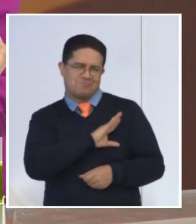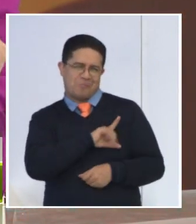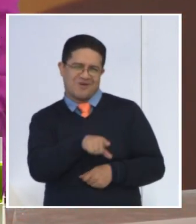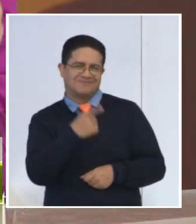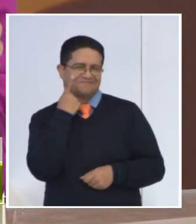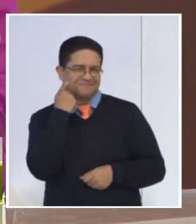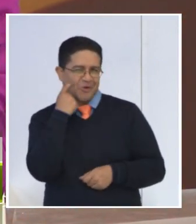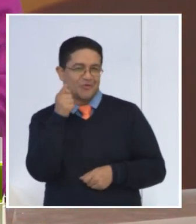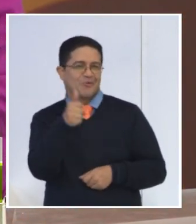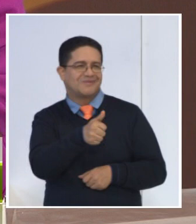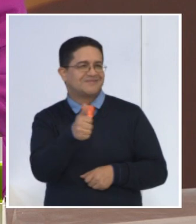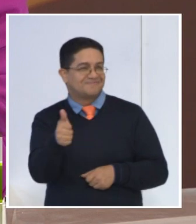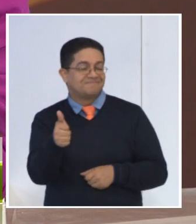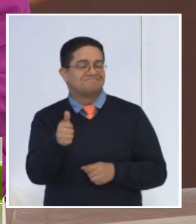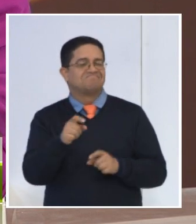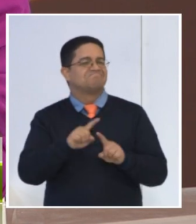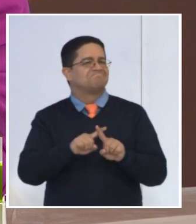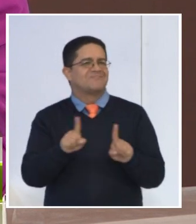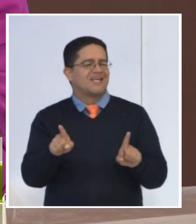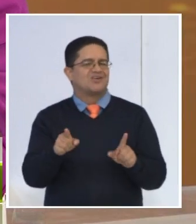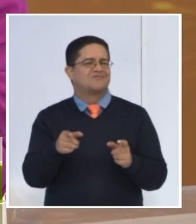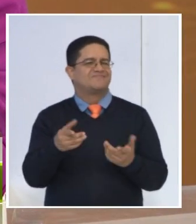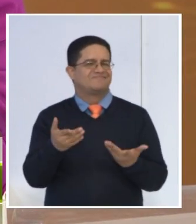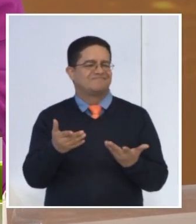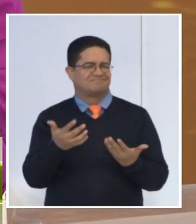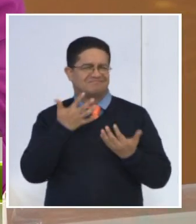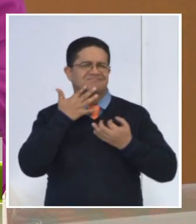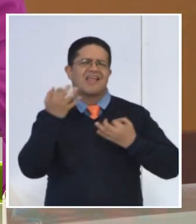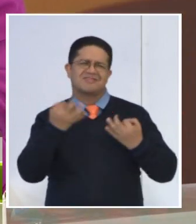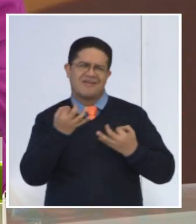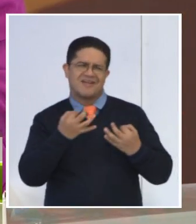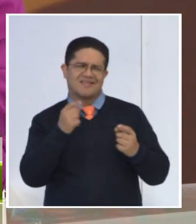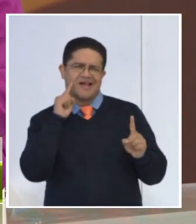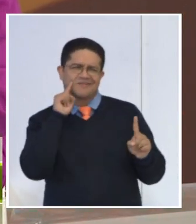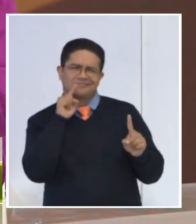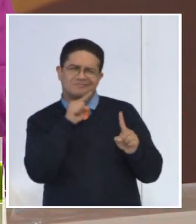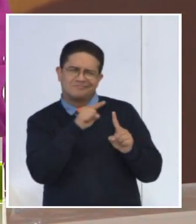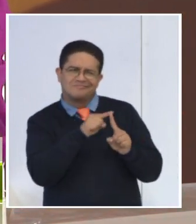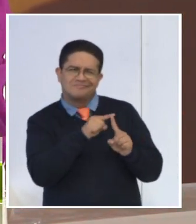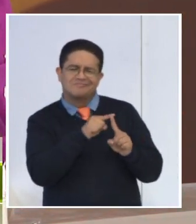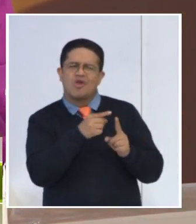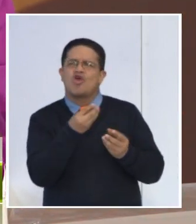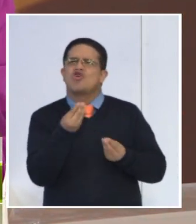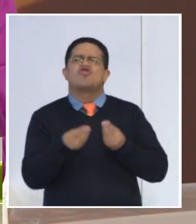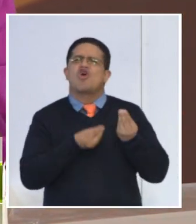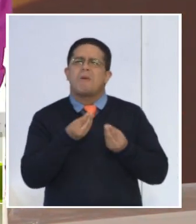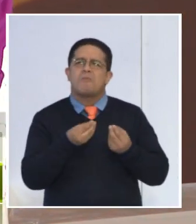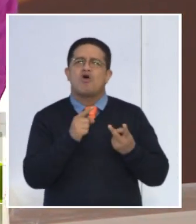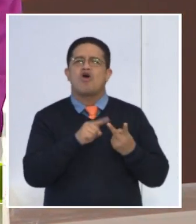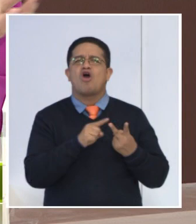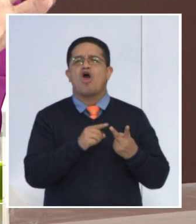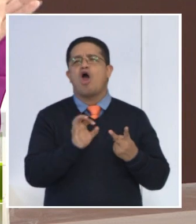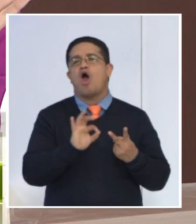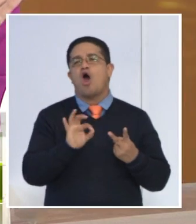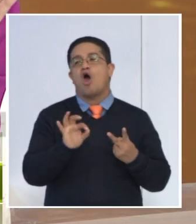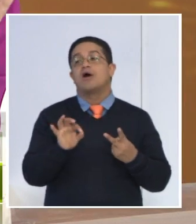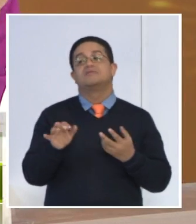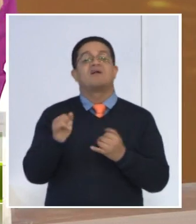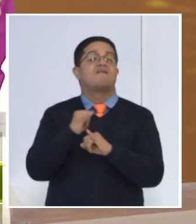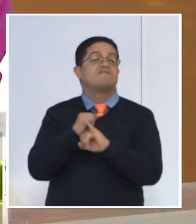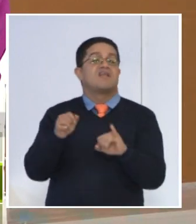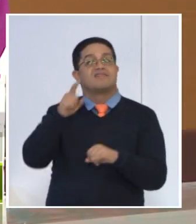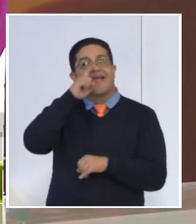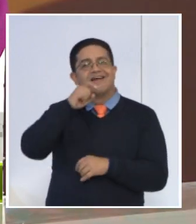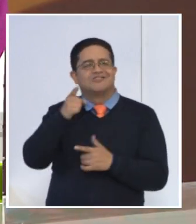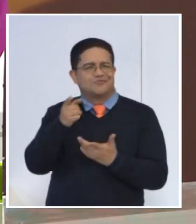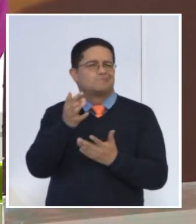decembrina. Pero, ¿cómo estamos estableciendo nuestras metas, nuestros deseos? Cuando hacemos rituales, por ejemplo, cuando